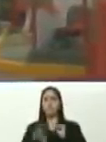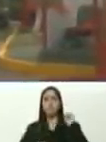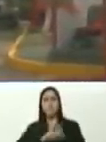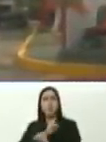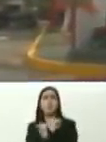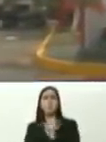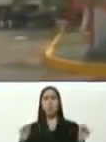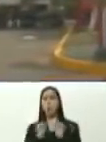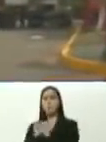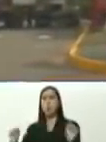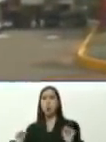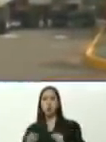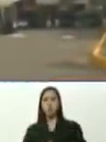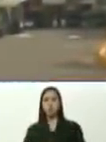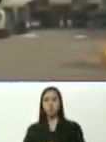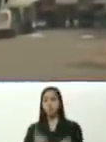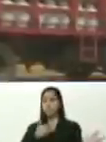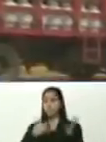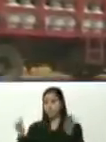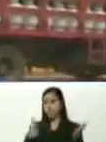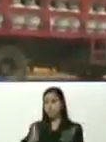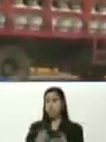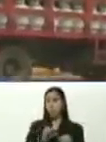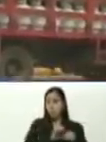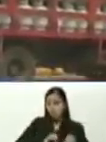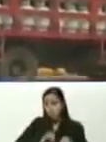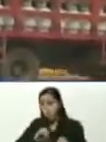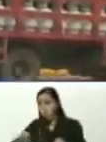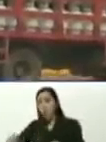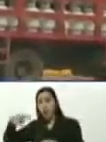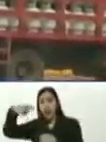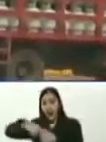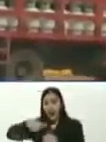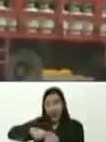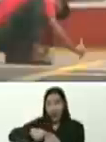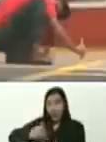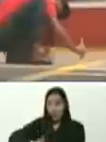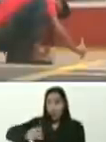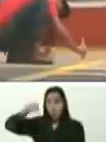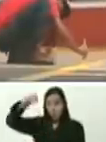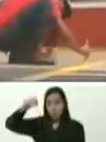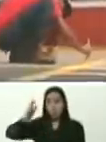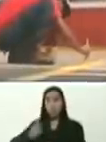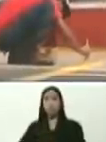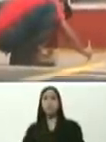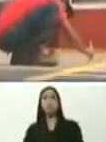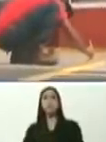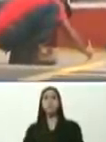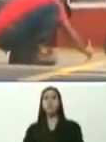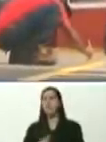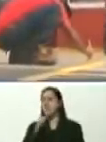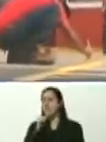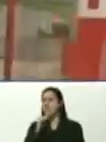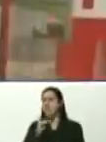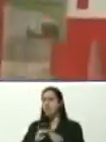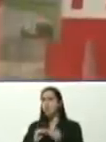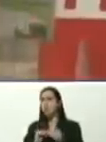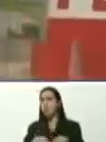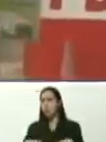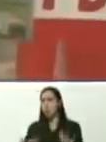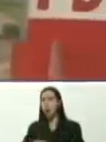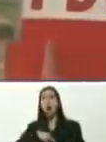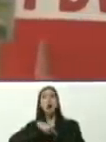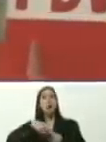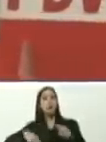explosiones, servicios de gasoductos, de llenaderos de gas, y quien lo reconstruyó, la